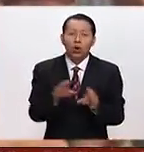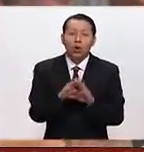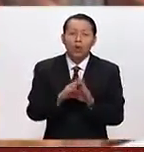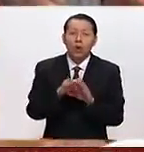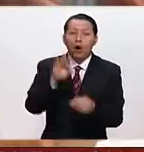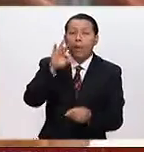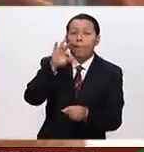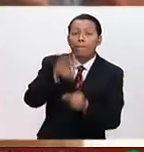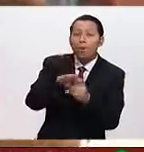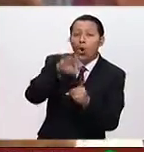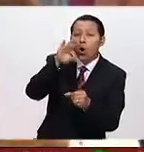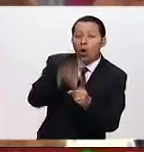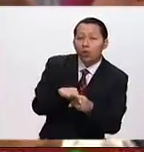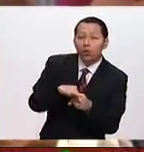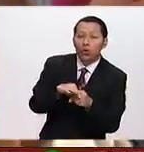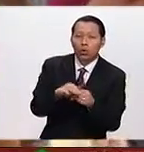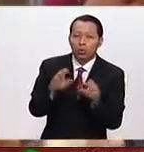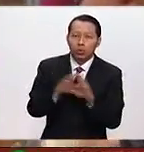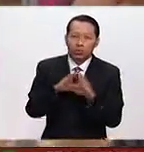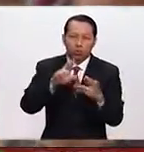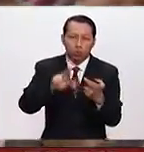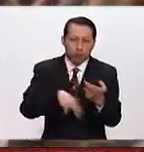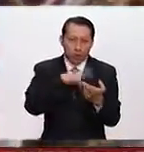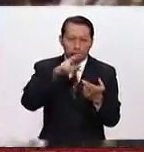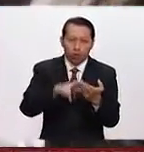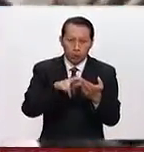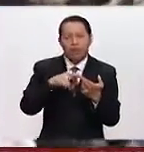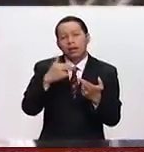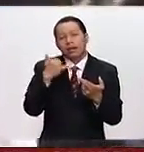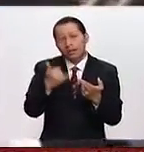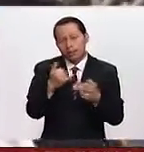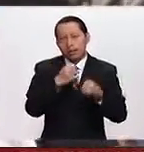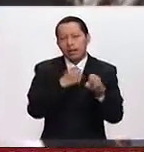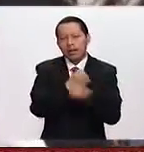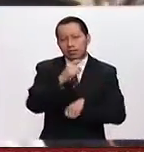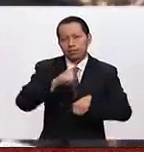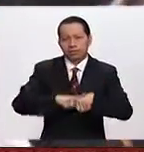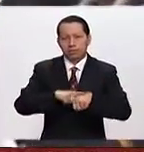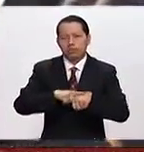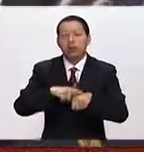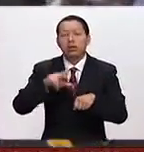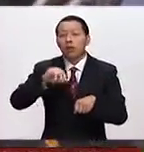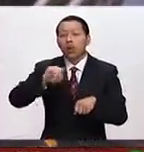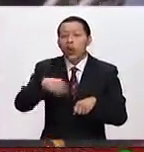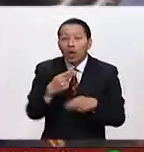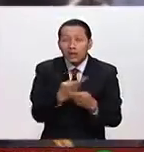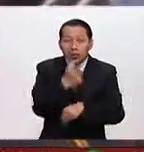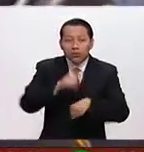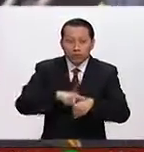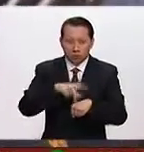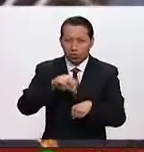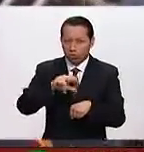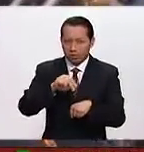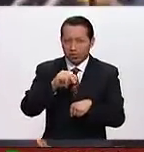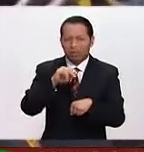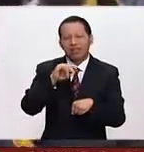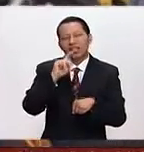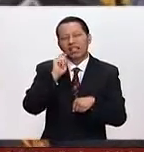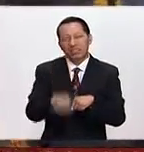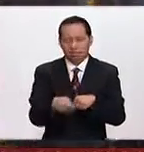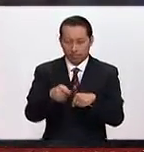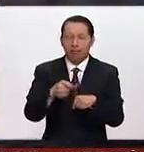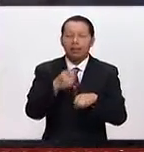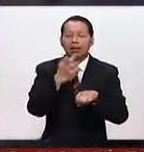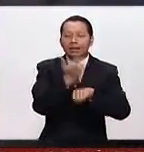voto cuenta en términos regionales y en términos estatales. No hay una elección nacional, sino 50 elecciones estatales.